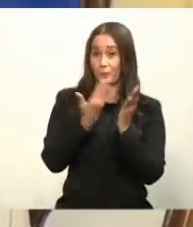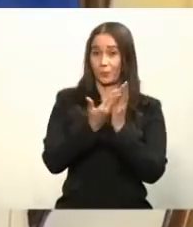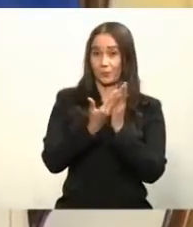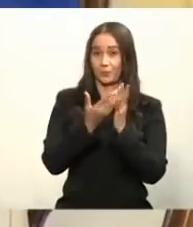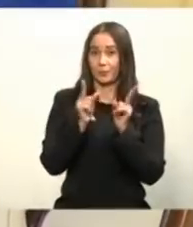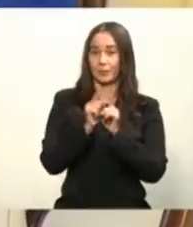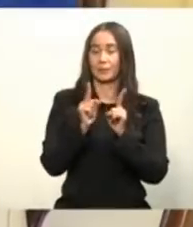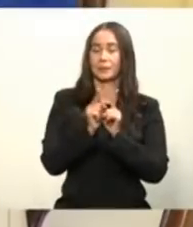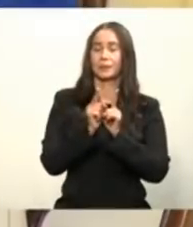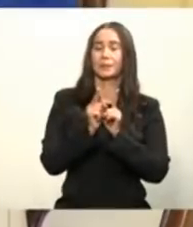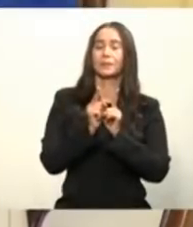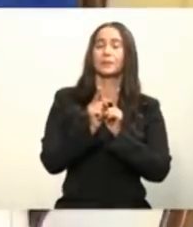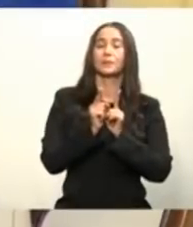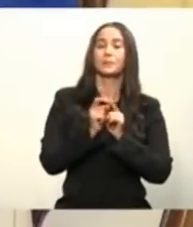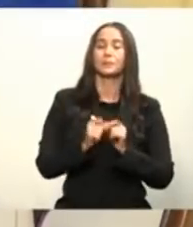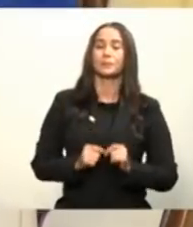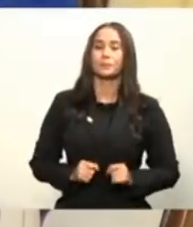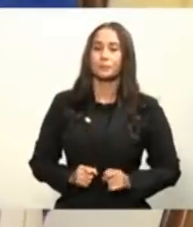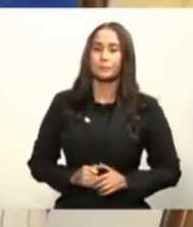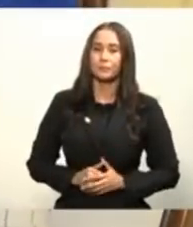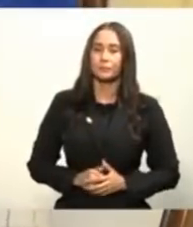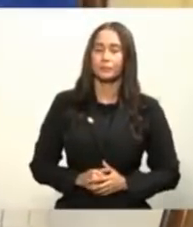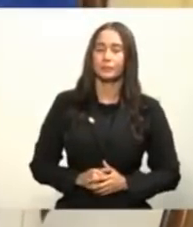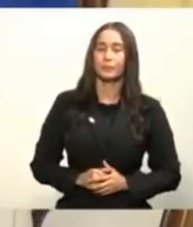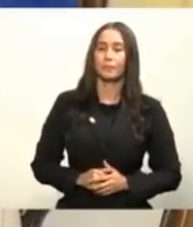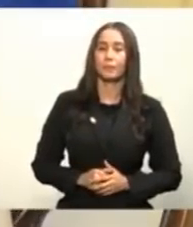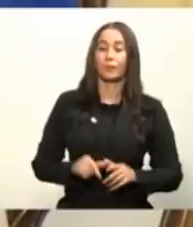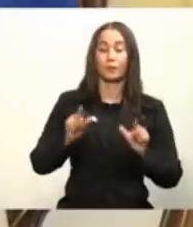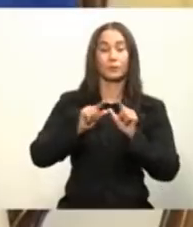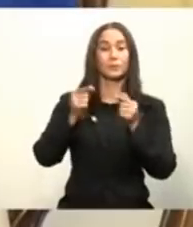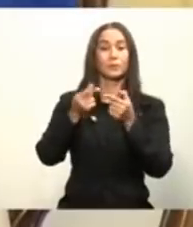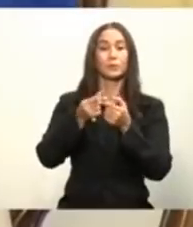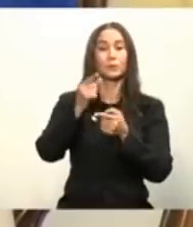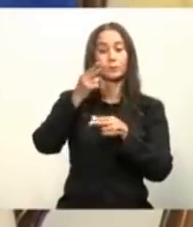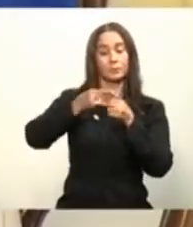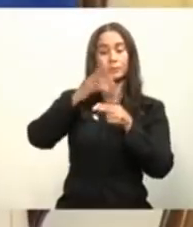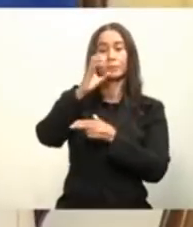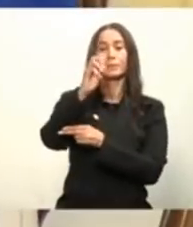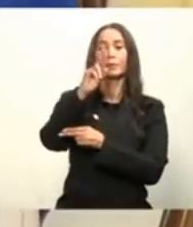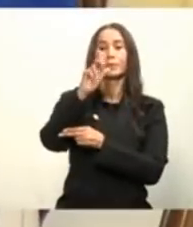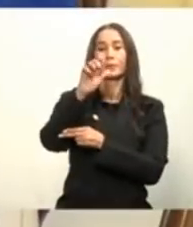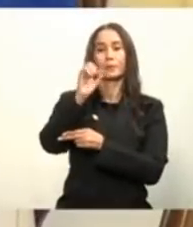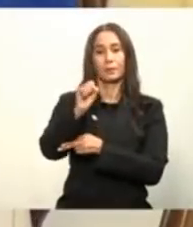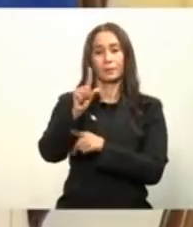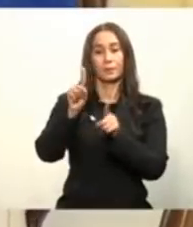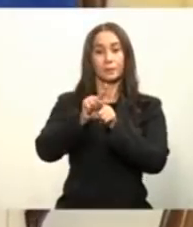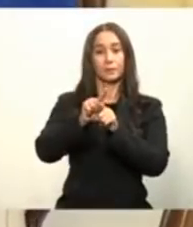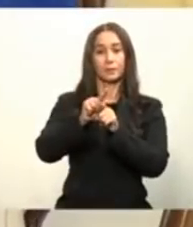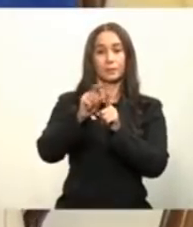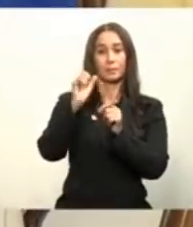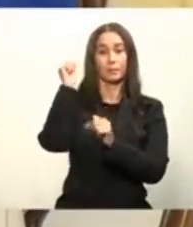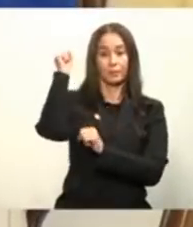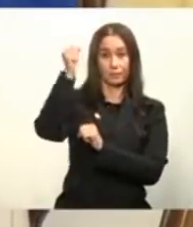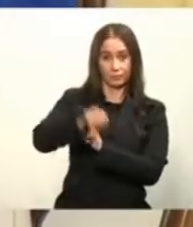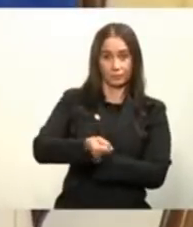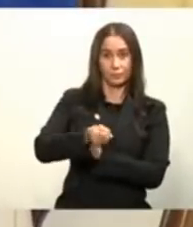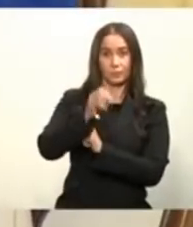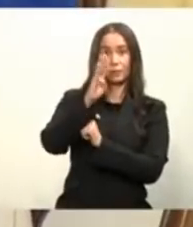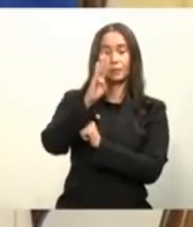tanto con el grupo de Carlos Slim y la fundación del señor Bill Clinton,